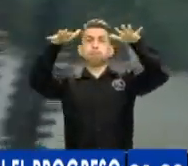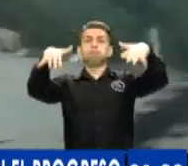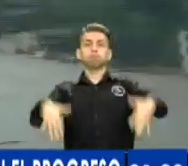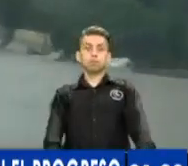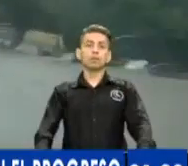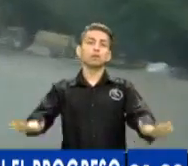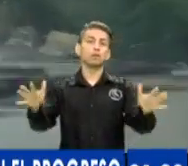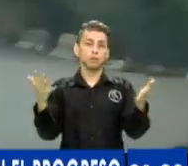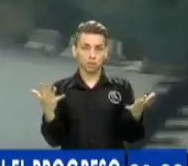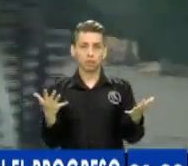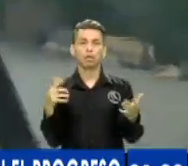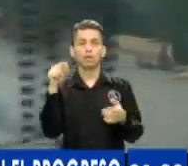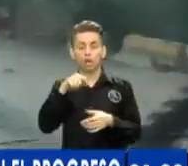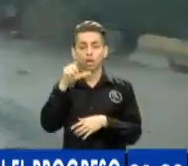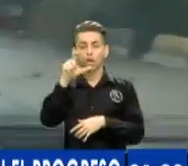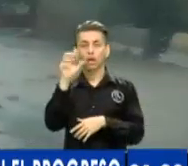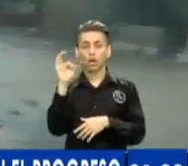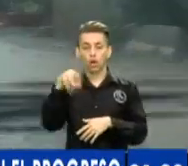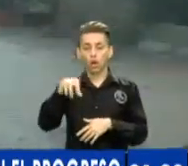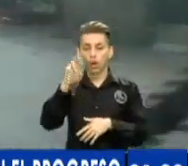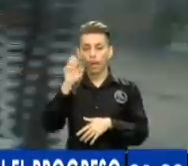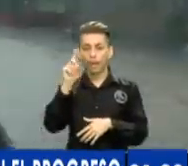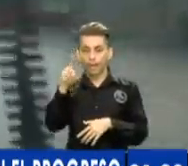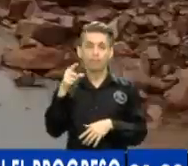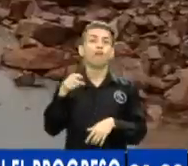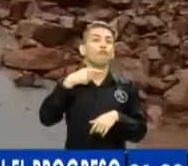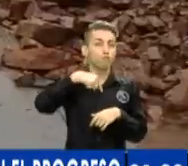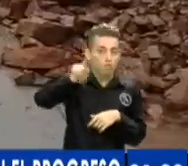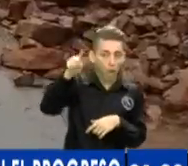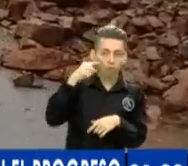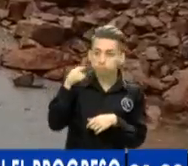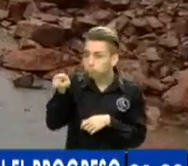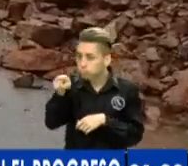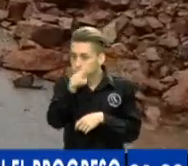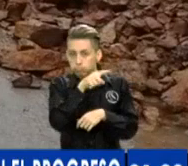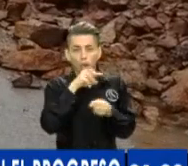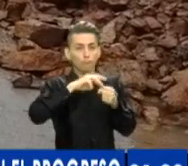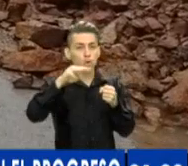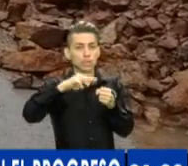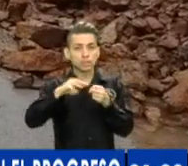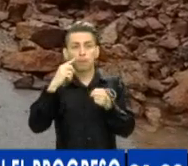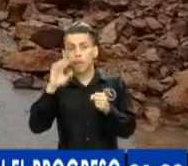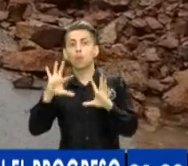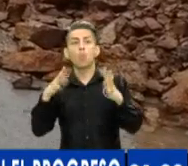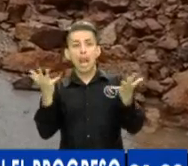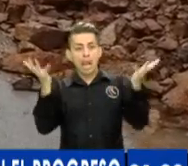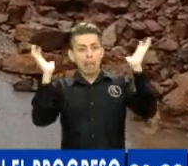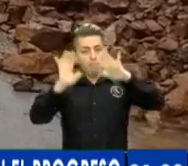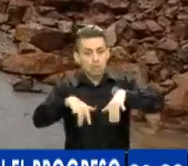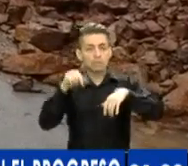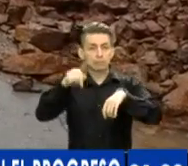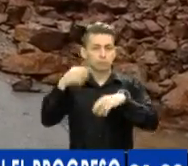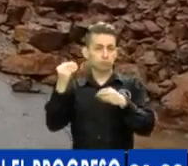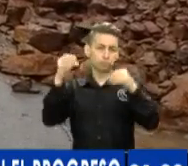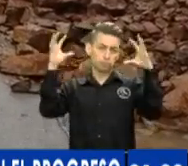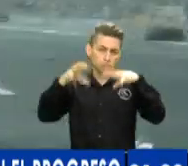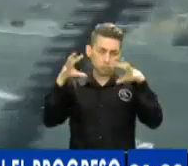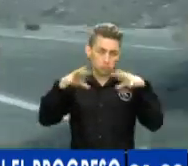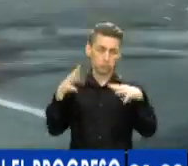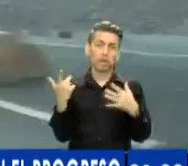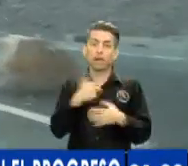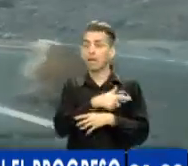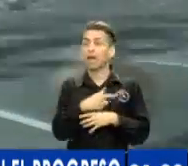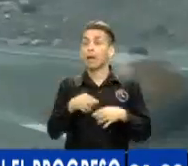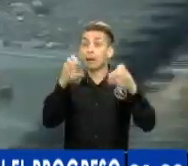las autoridades de Conred han recorrido los municipios para determinar los daños causados por las continuas lluvias. Los conductores que por motivo de trabajo y